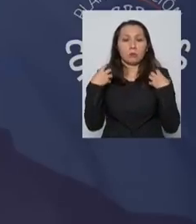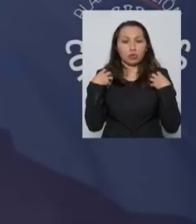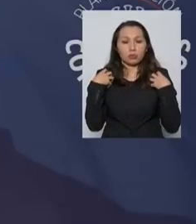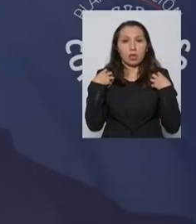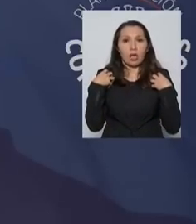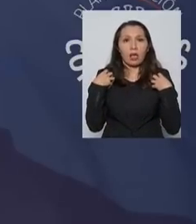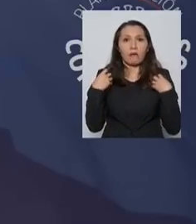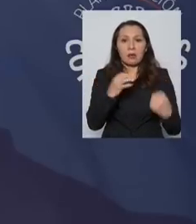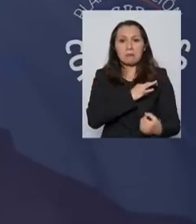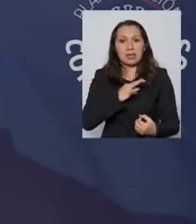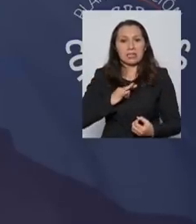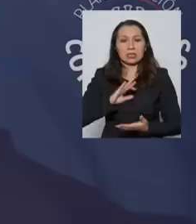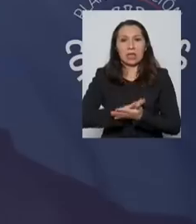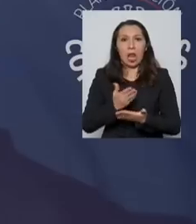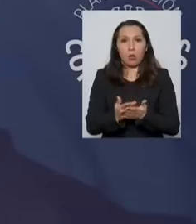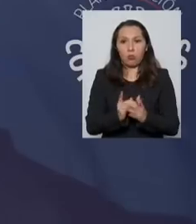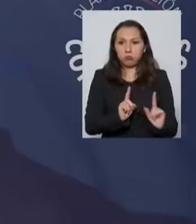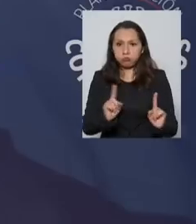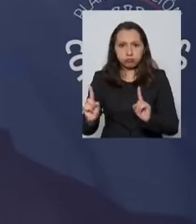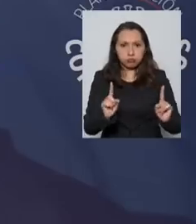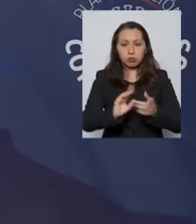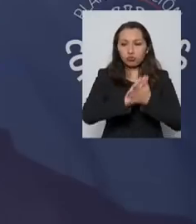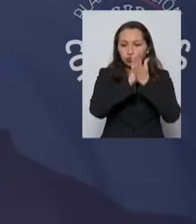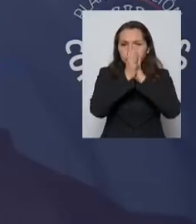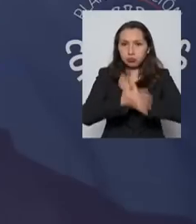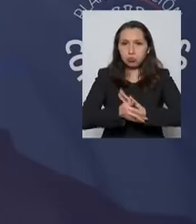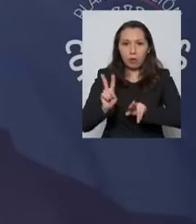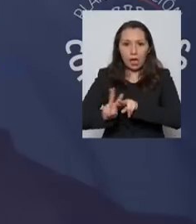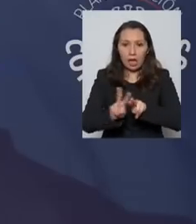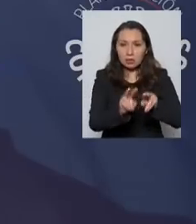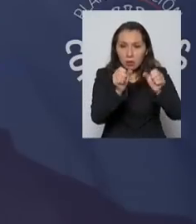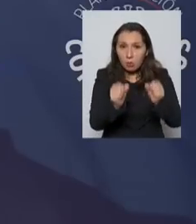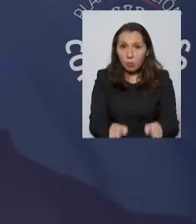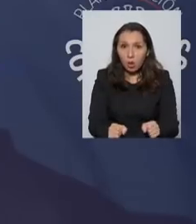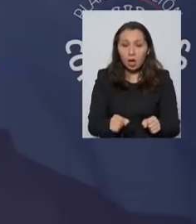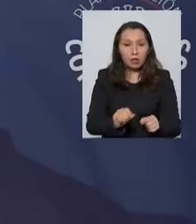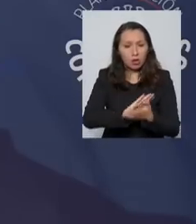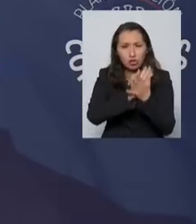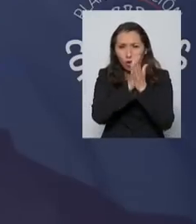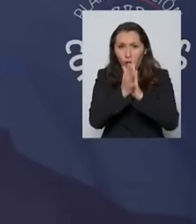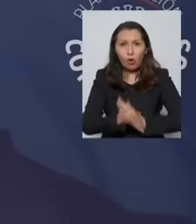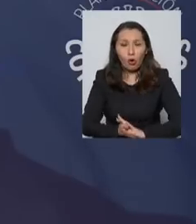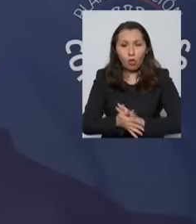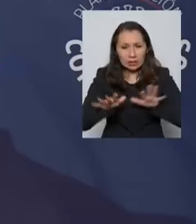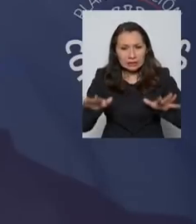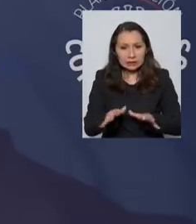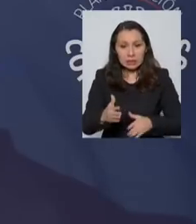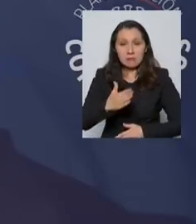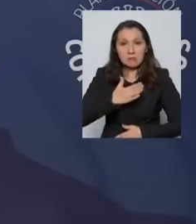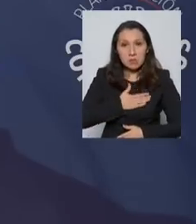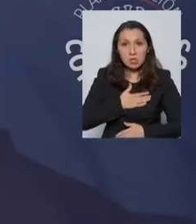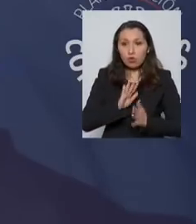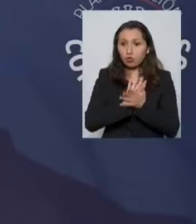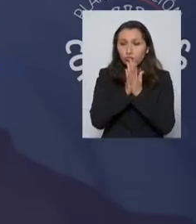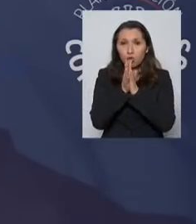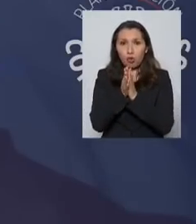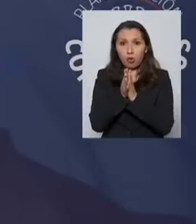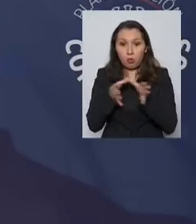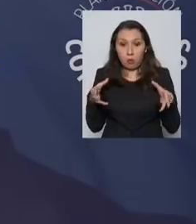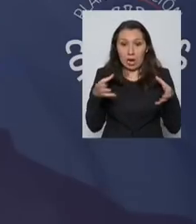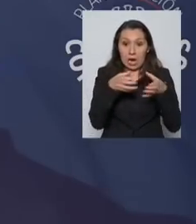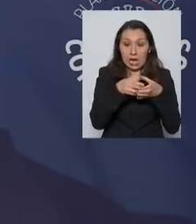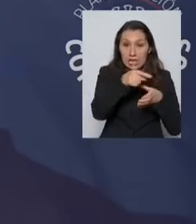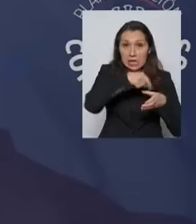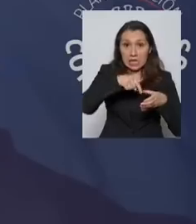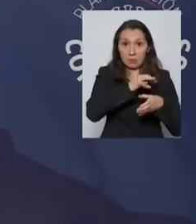Ministerio de Salud y hacer todo lo posible, lo que esté en el esfuerzo mío y de todo el equipo